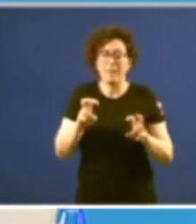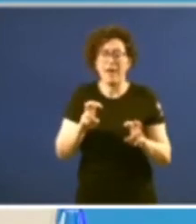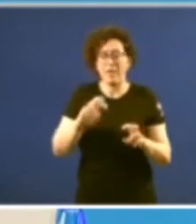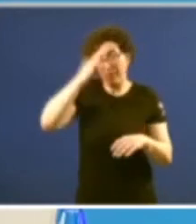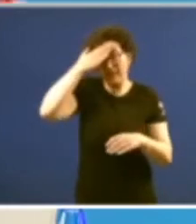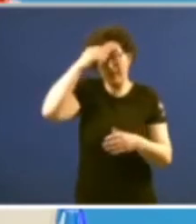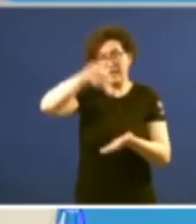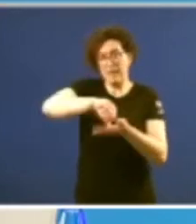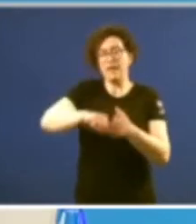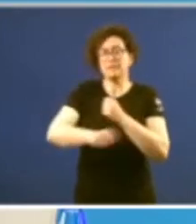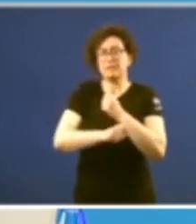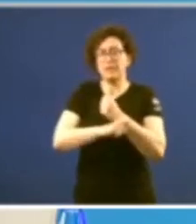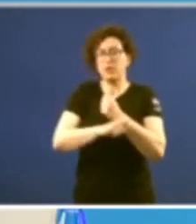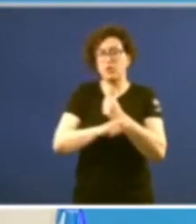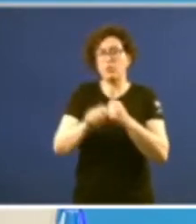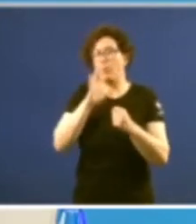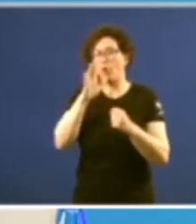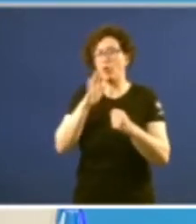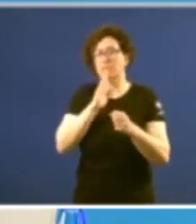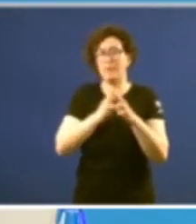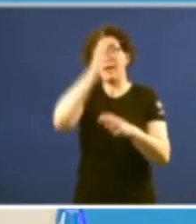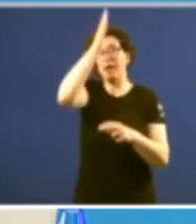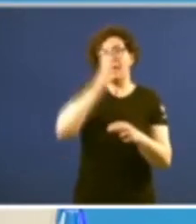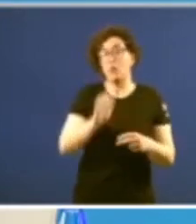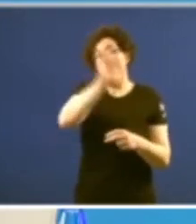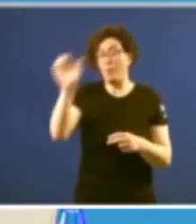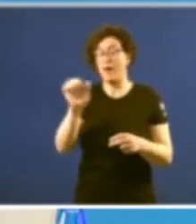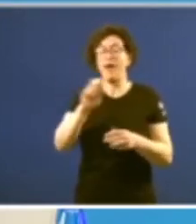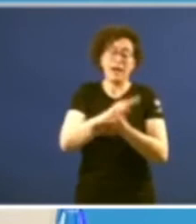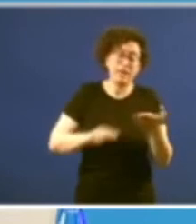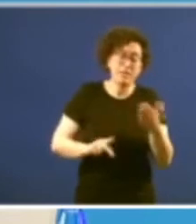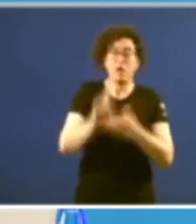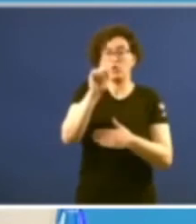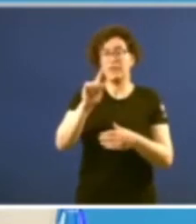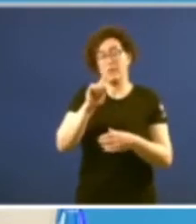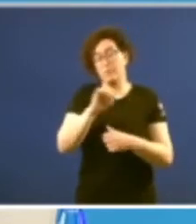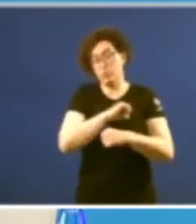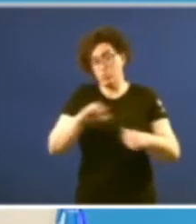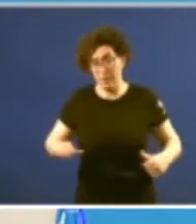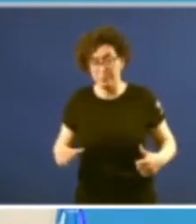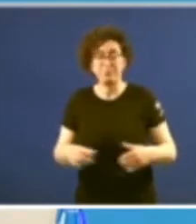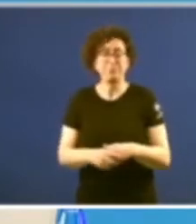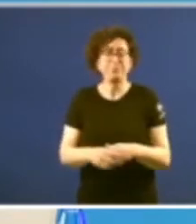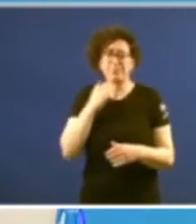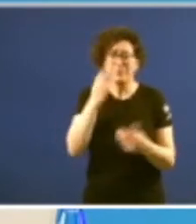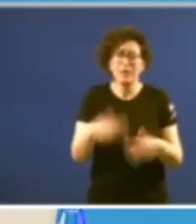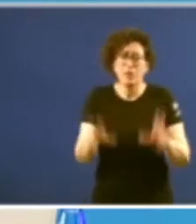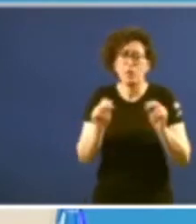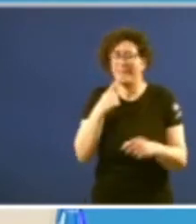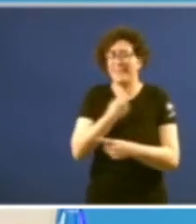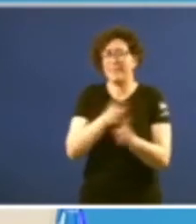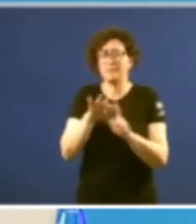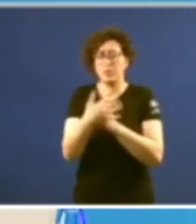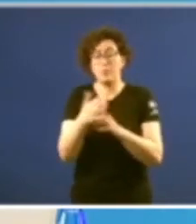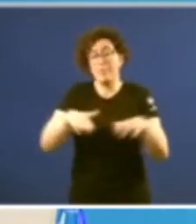supone la euroregión Galicia-Norte de Portugal en la actualidad y para concluir pues el escenario